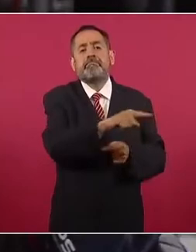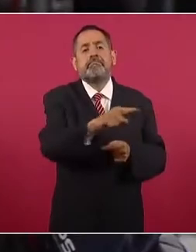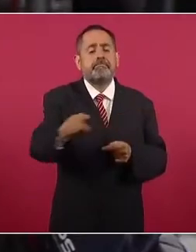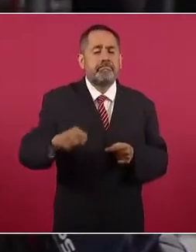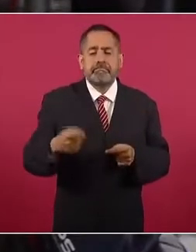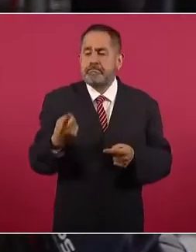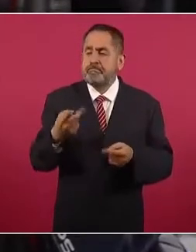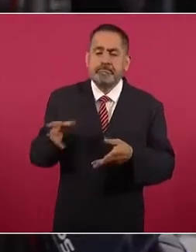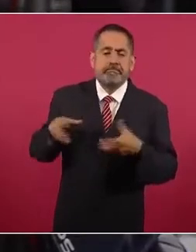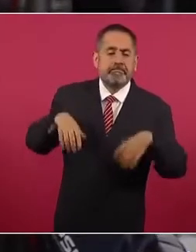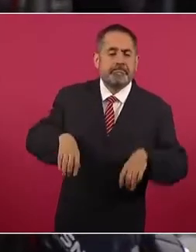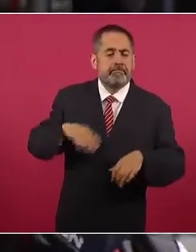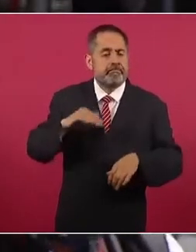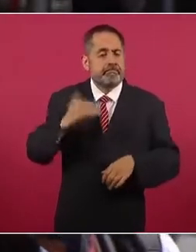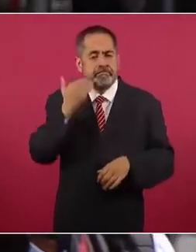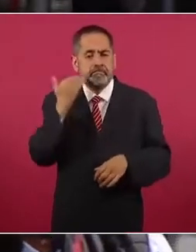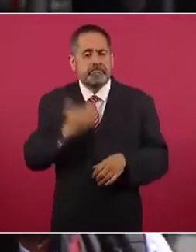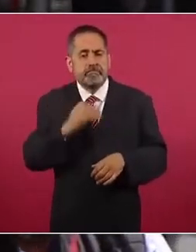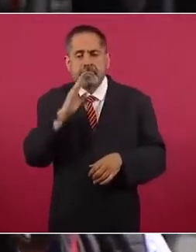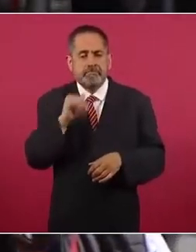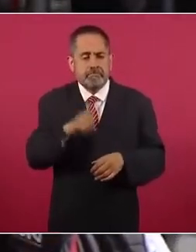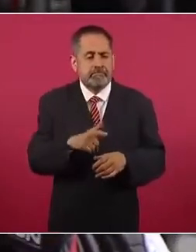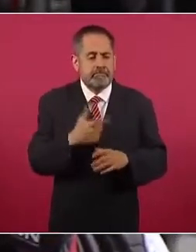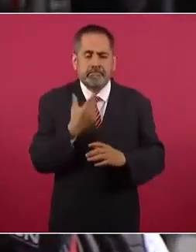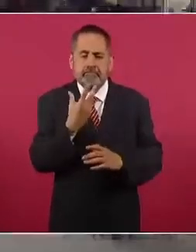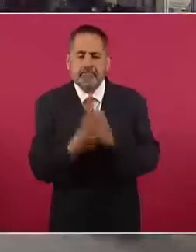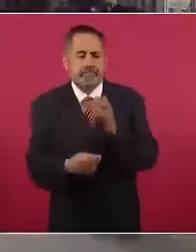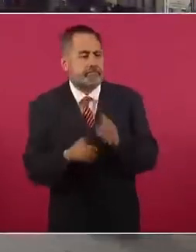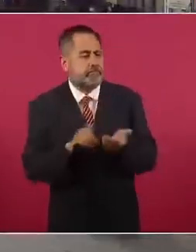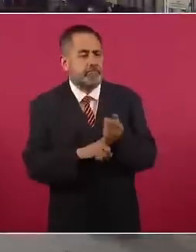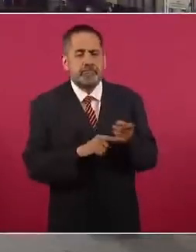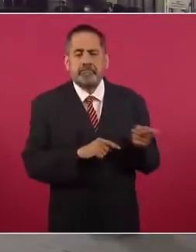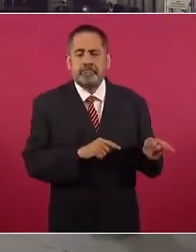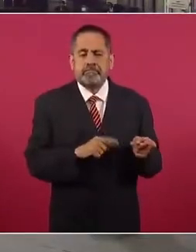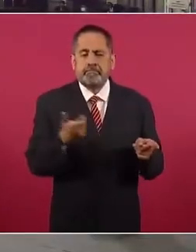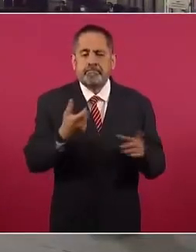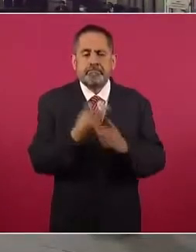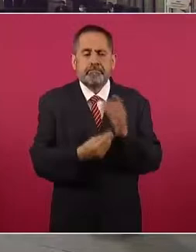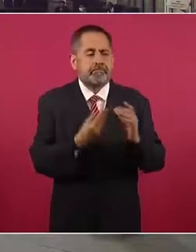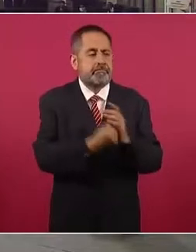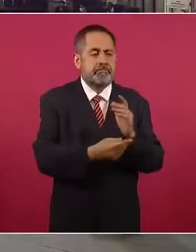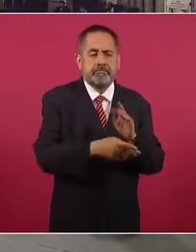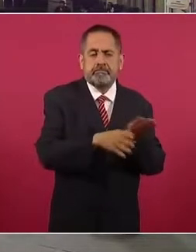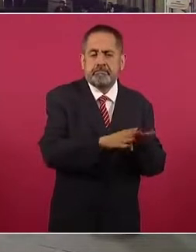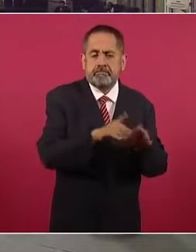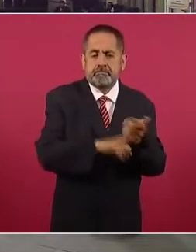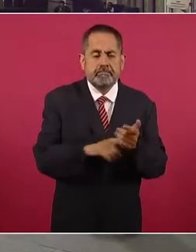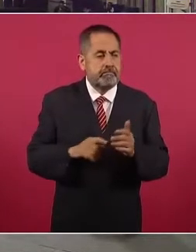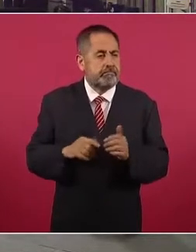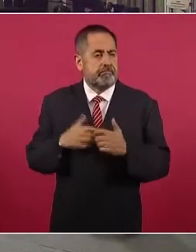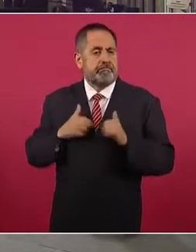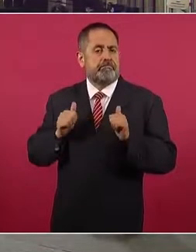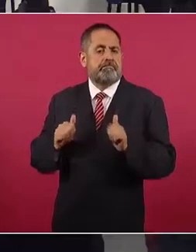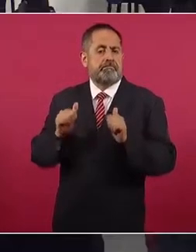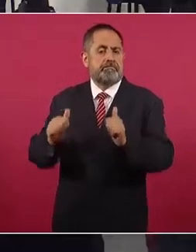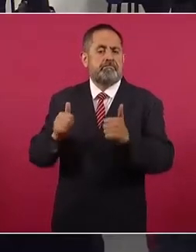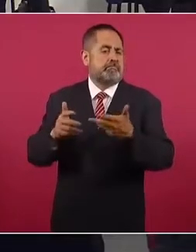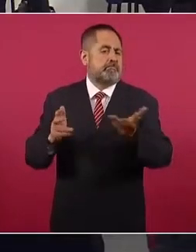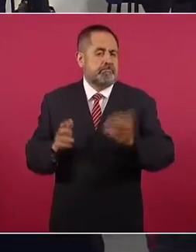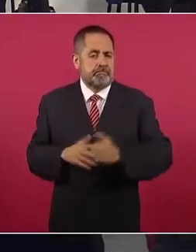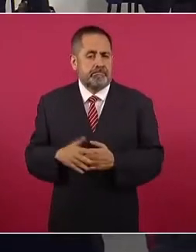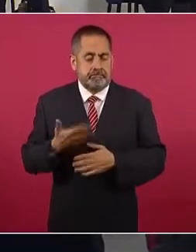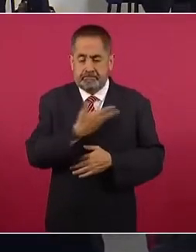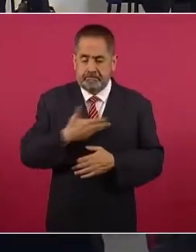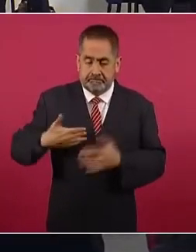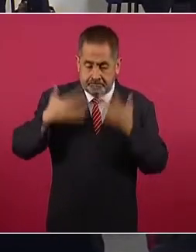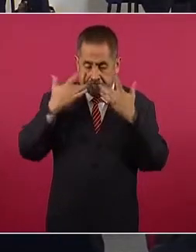manera con cuestiones irregulares, pues tenían pues esta manera de salir avante después de la presidencia.